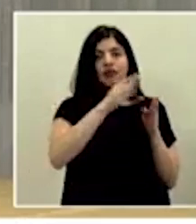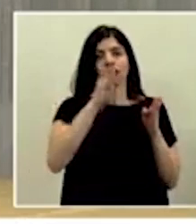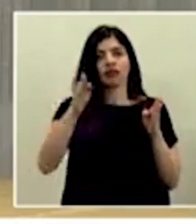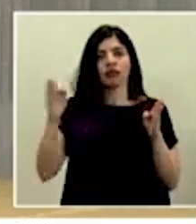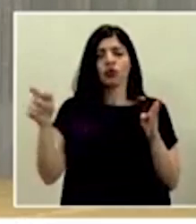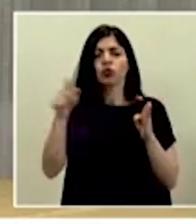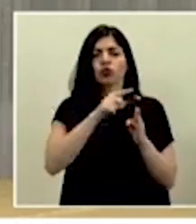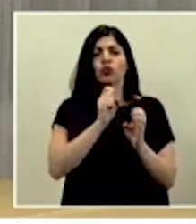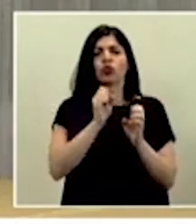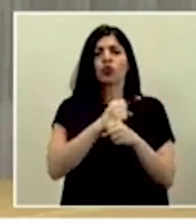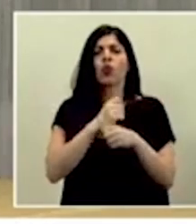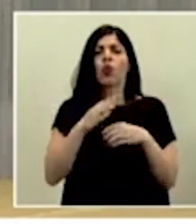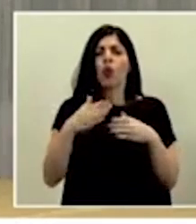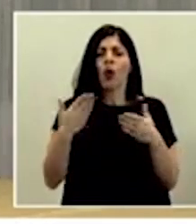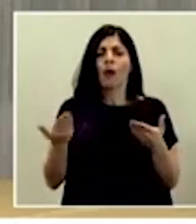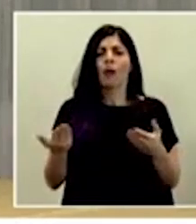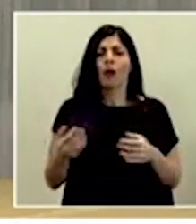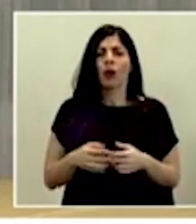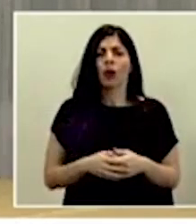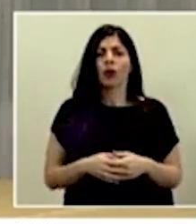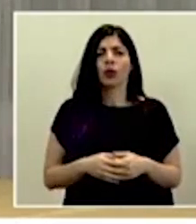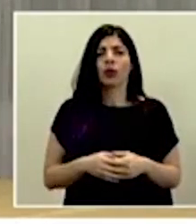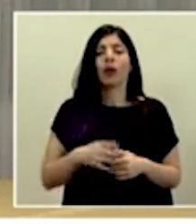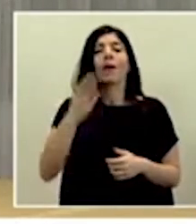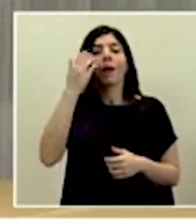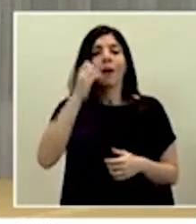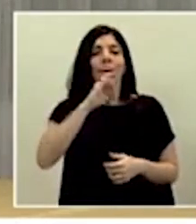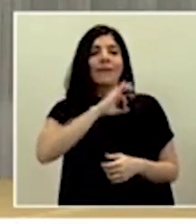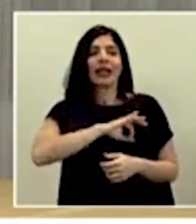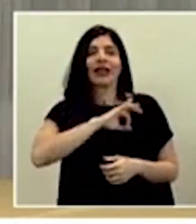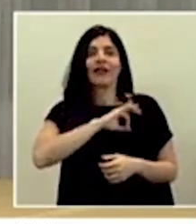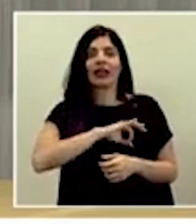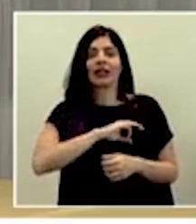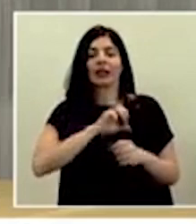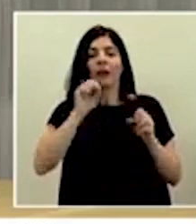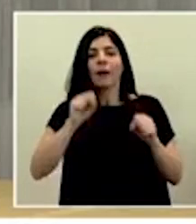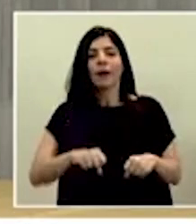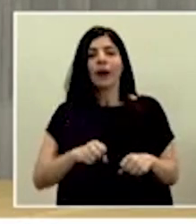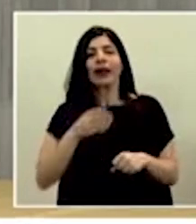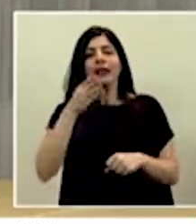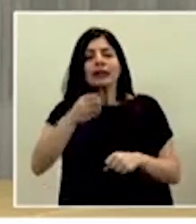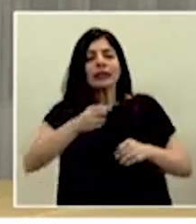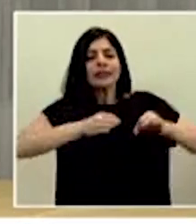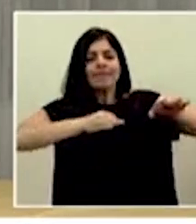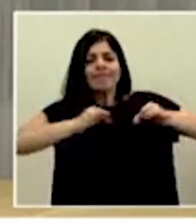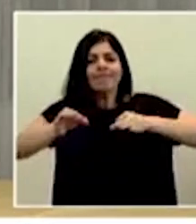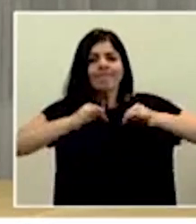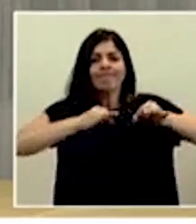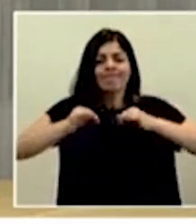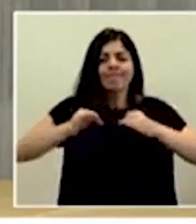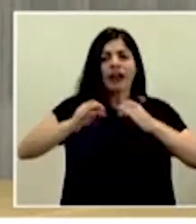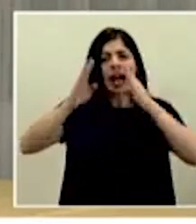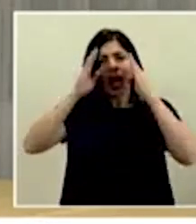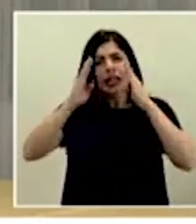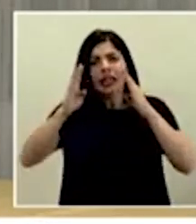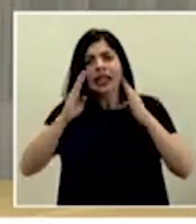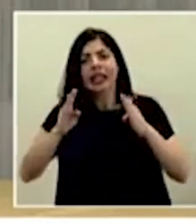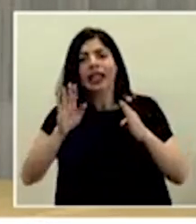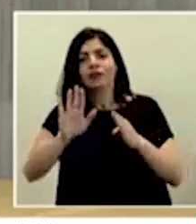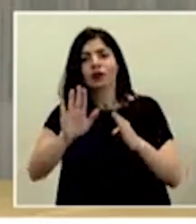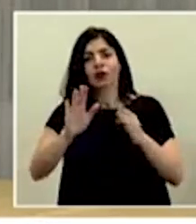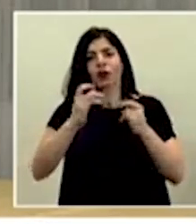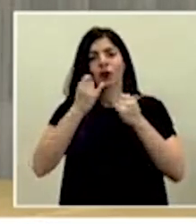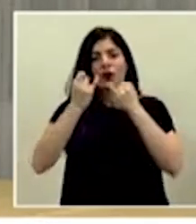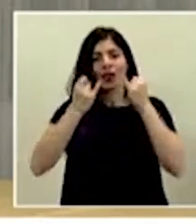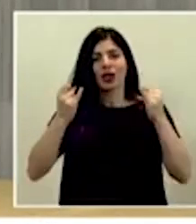con el beneficio de poder transmitir instrucciones y atención en el